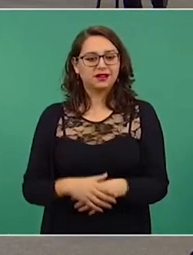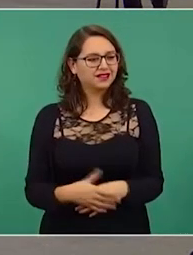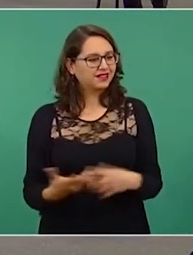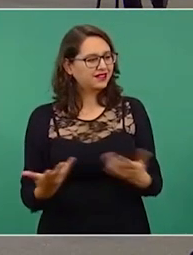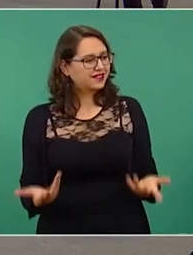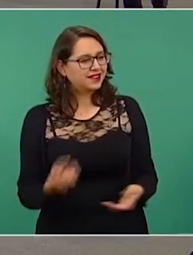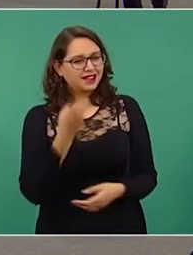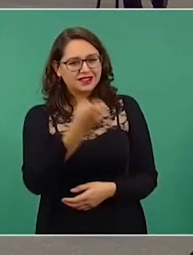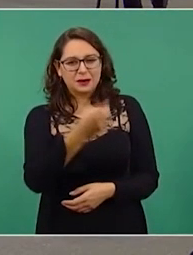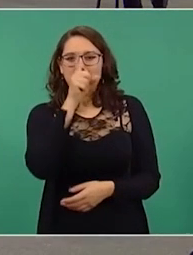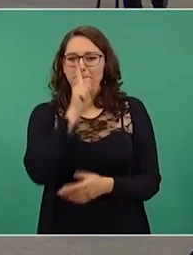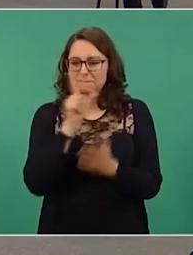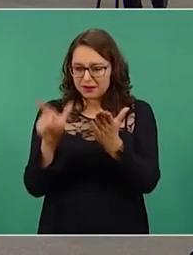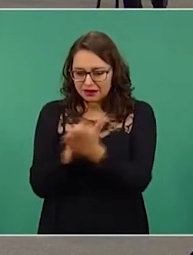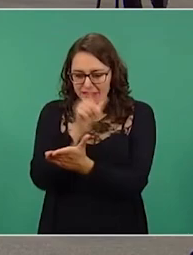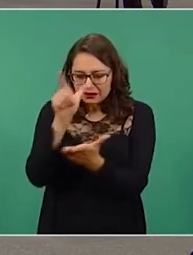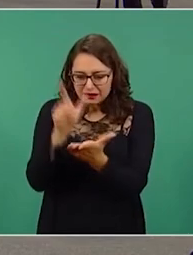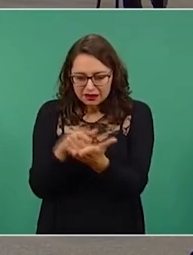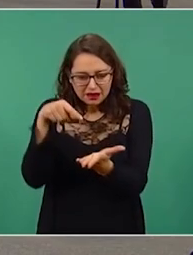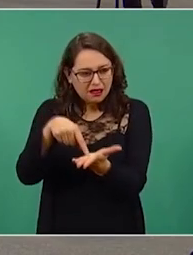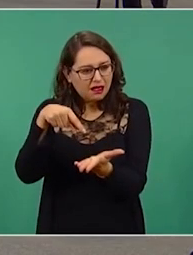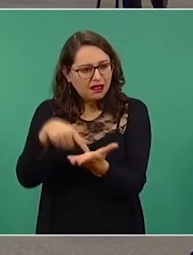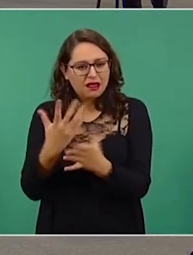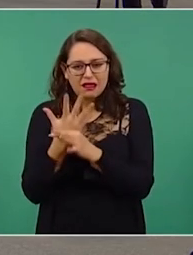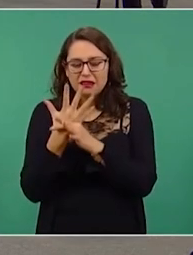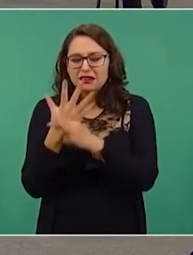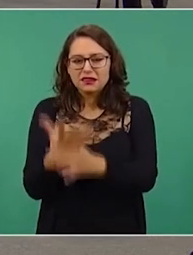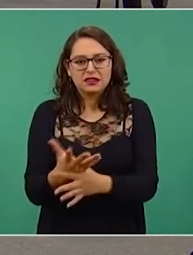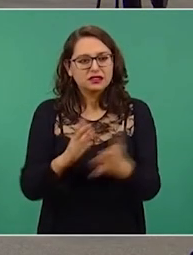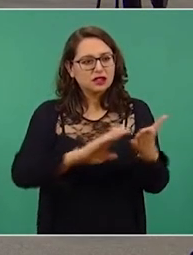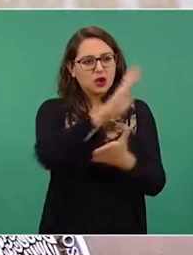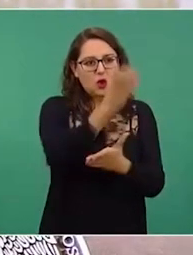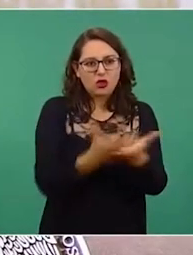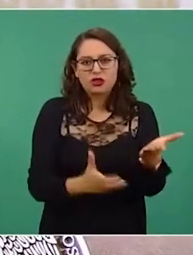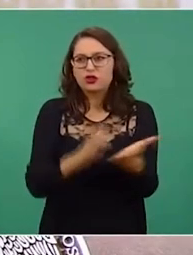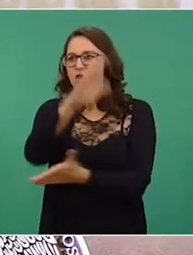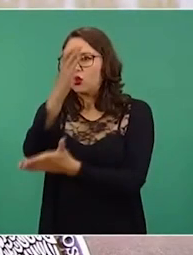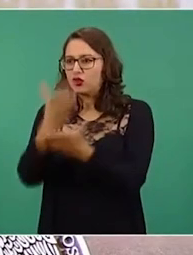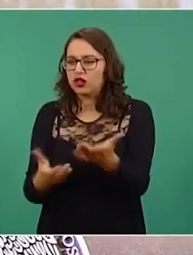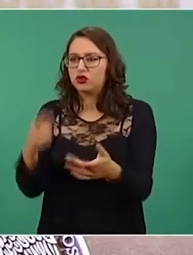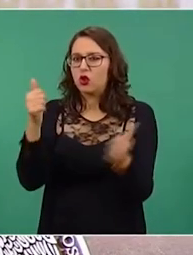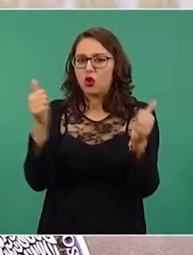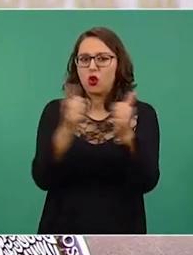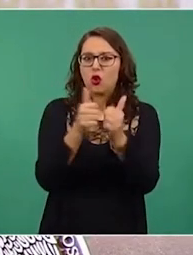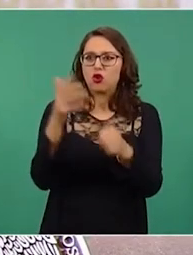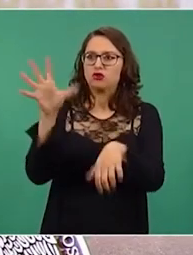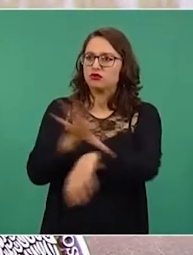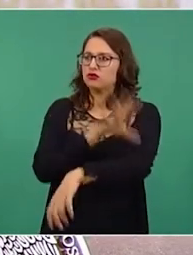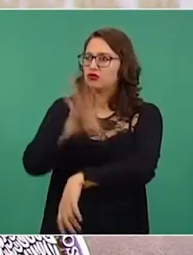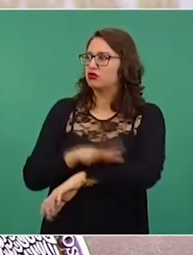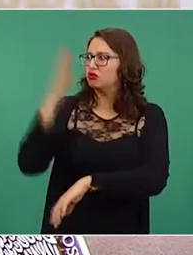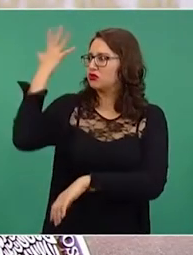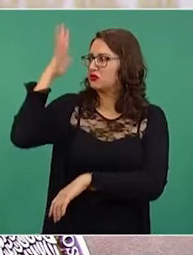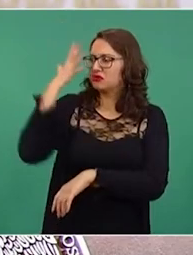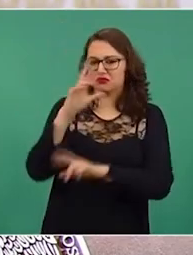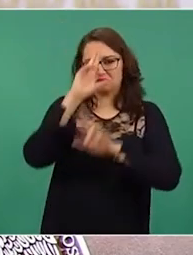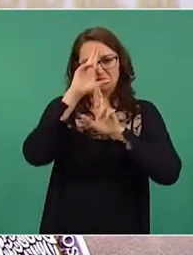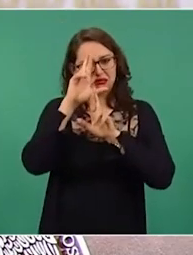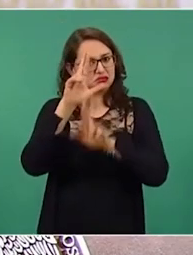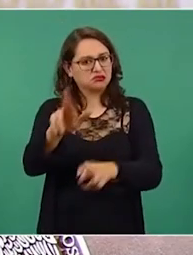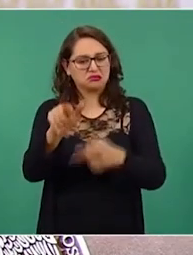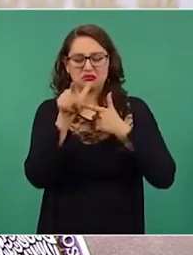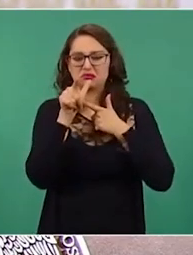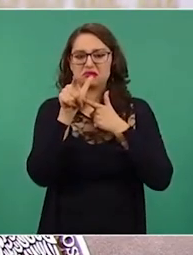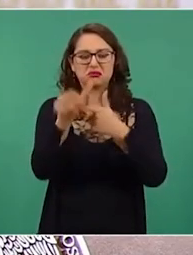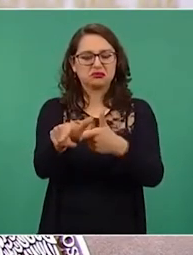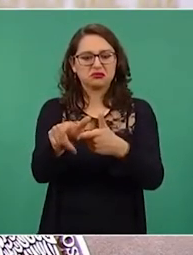Federal de Electricidad que tiene con los paneles solares en sus casas y negocios y que producen menos de 500